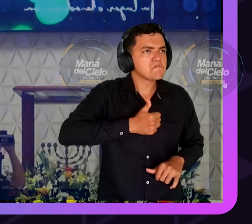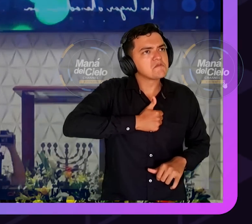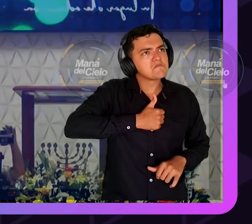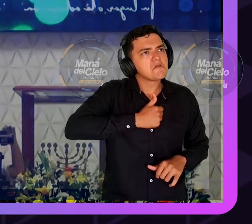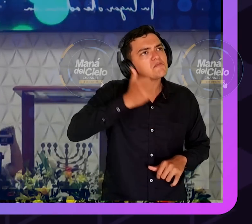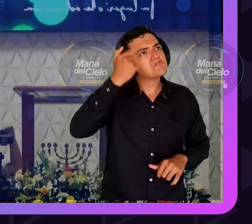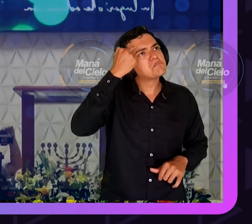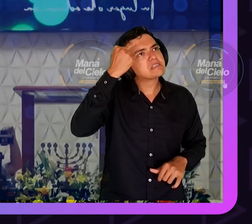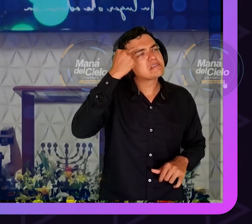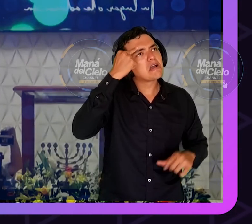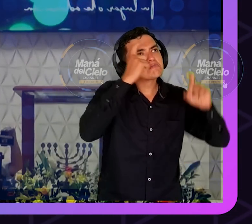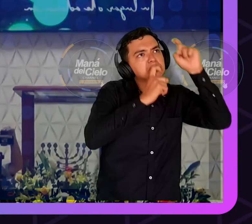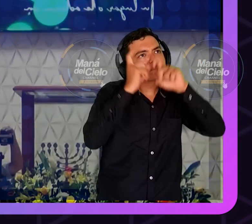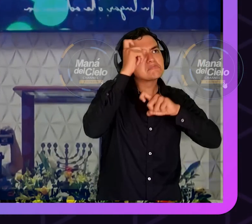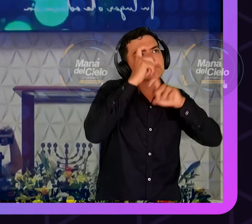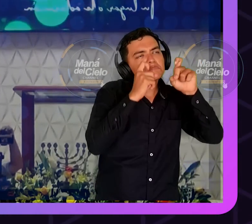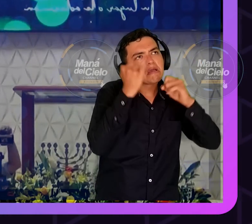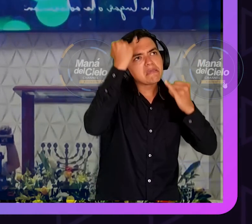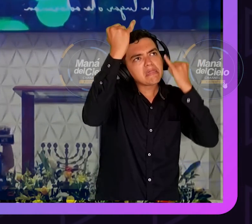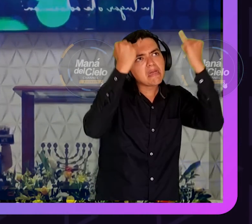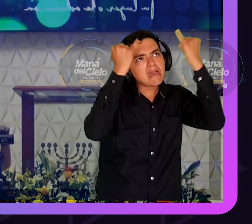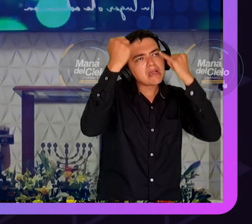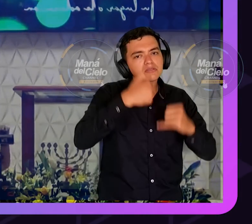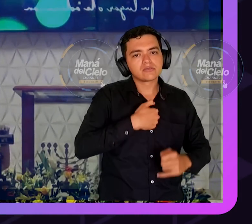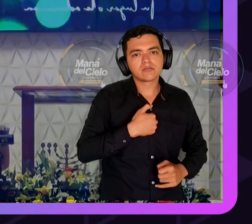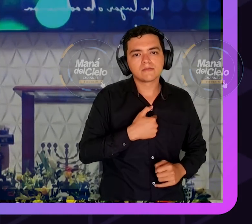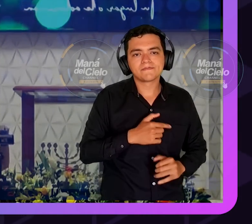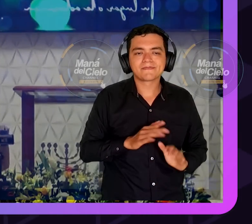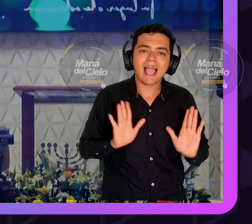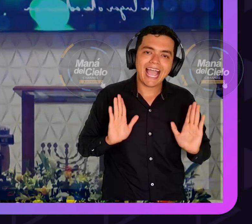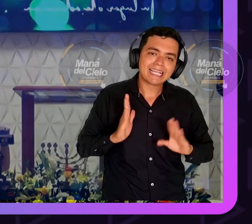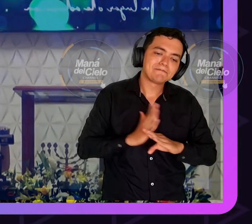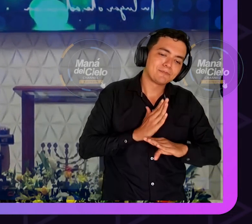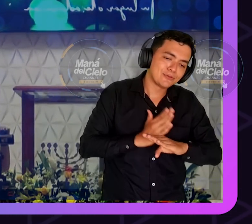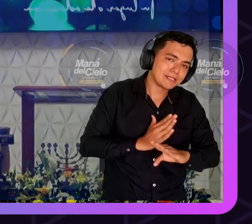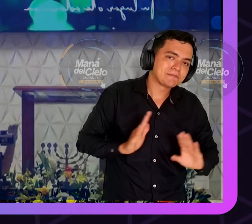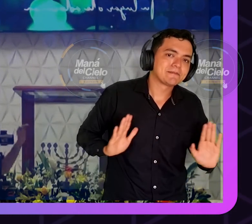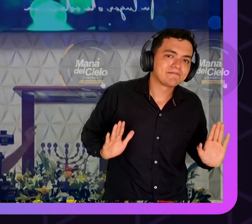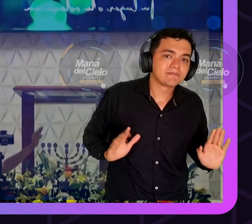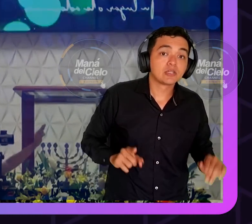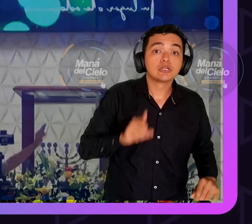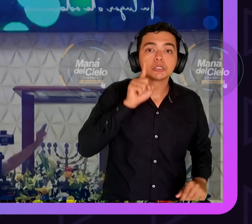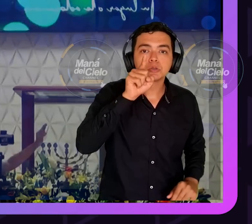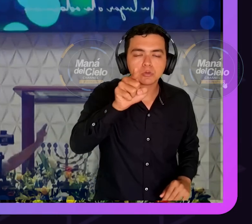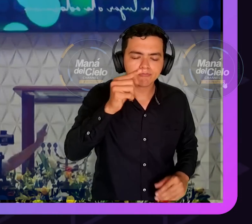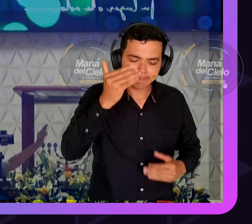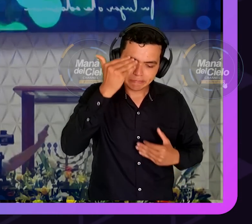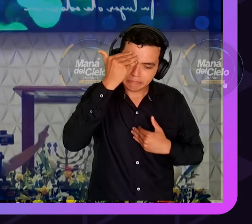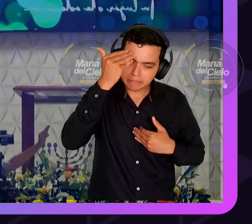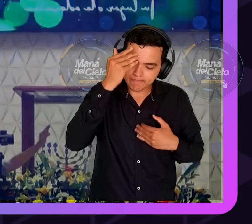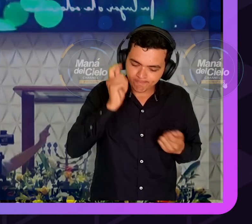Tienes que volver a repensar si realmente crees que esa Biblia es sagrada y que es la palabra de Dios.